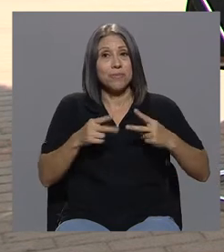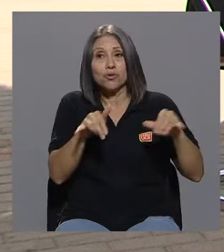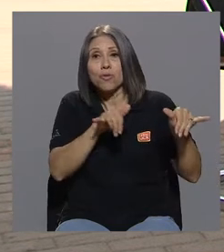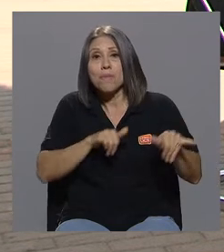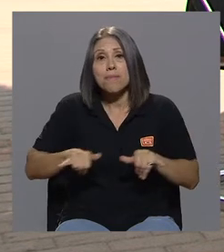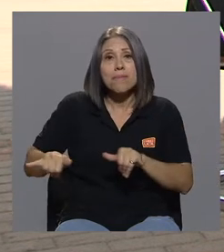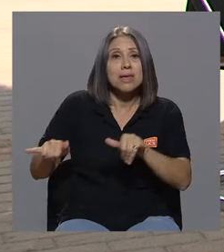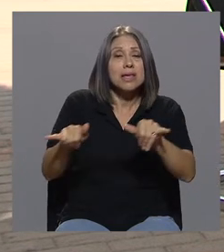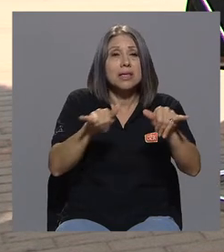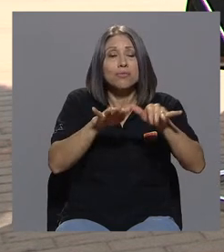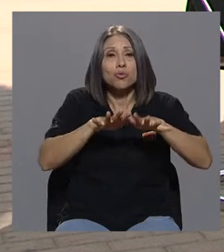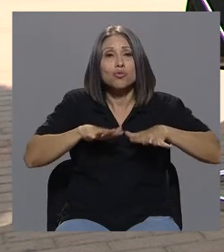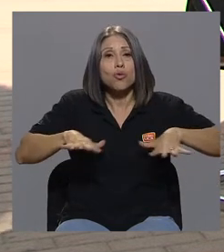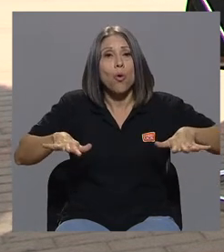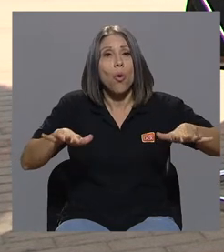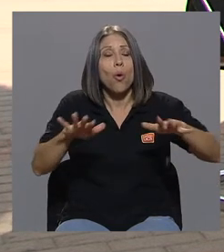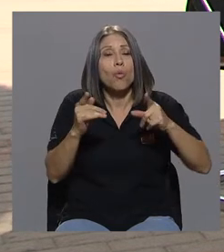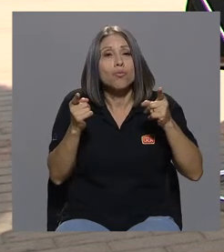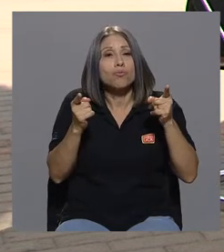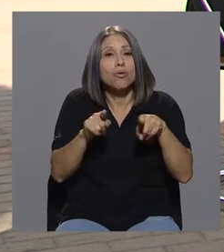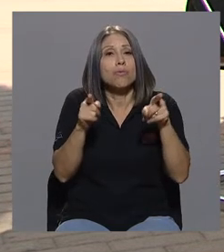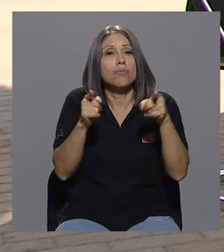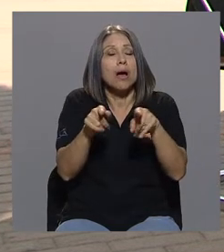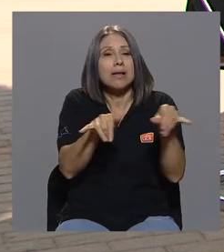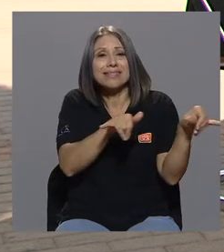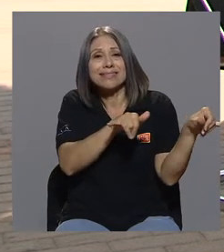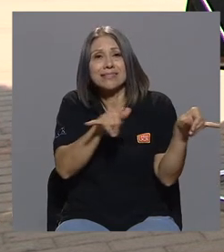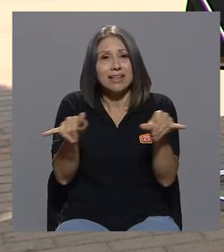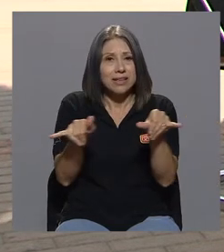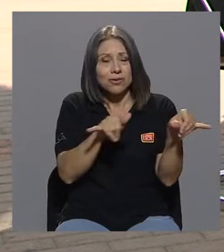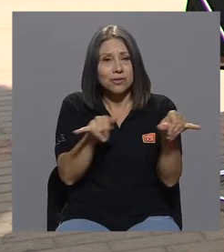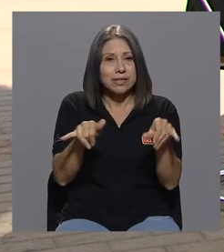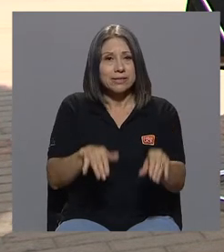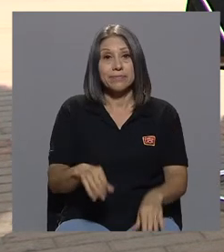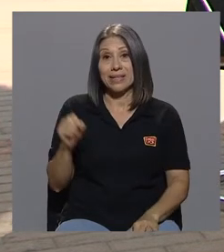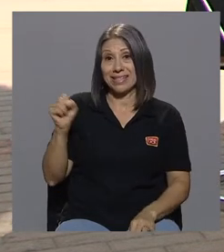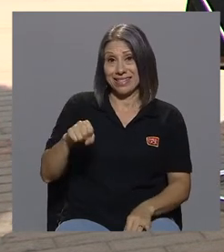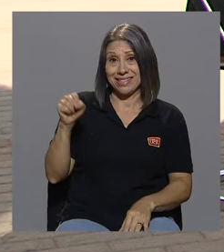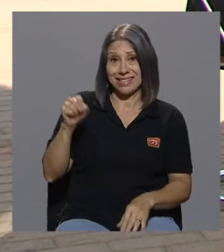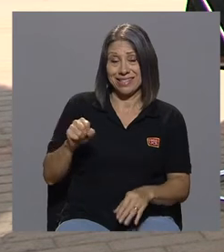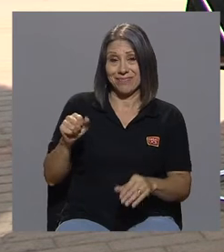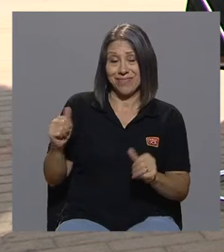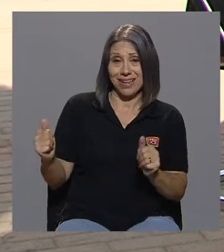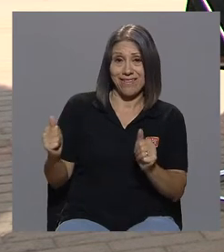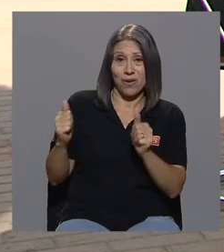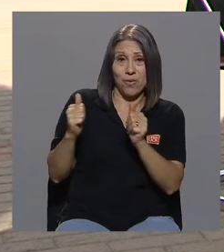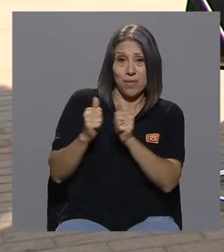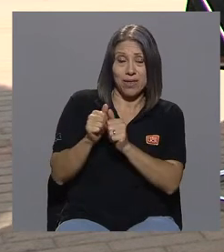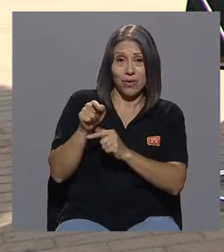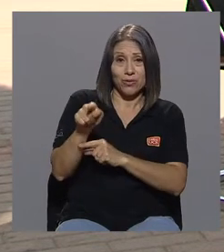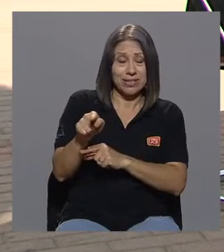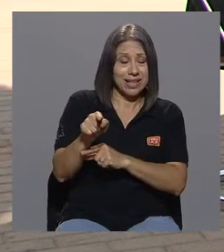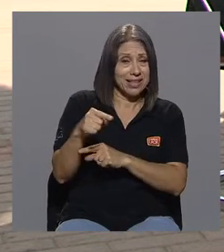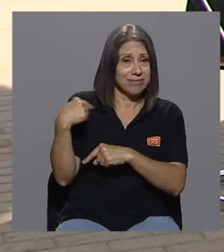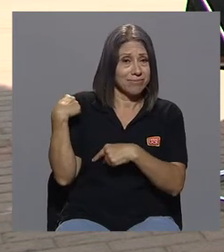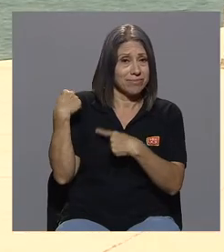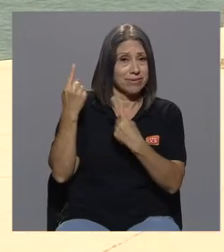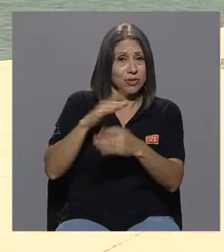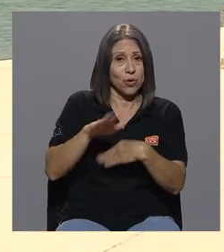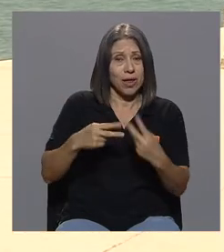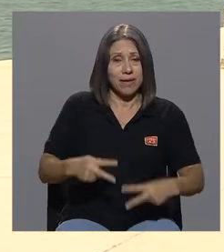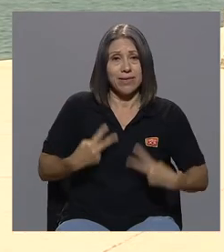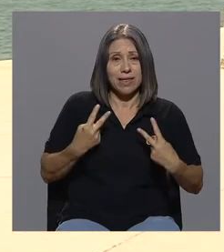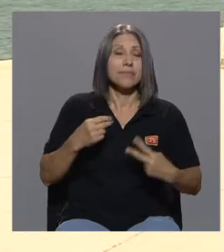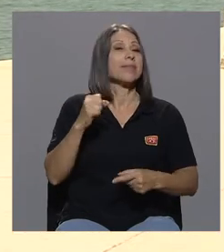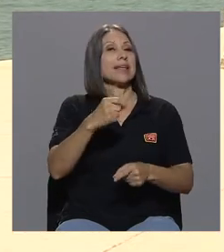las mismas circunstancias. Sí, le había acompañado a usted toda... Exactamente. Toda esa vida. Entonces